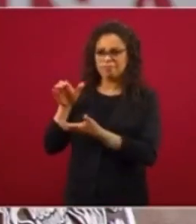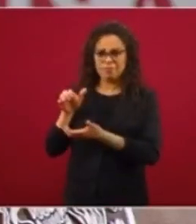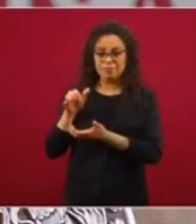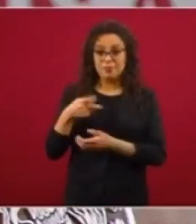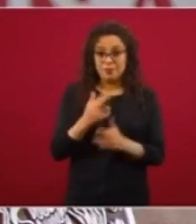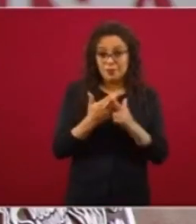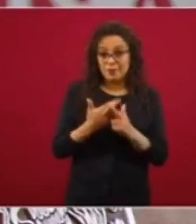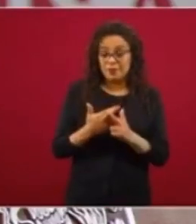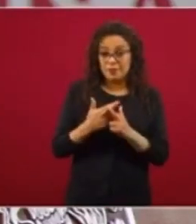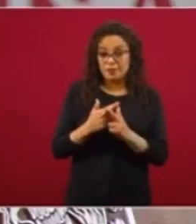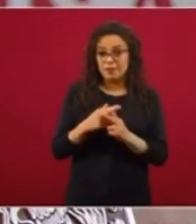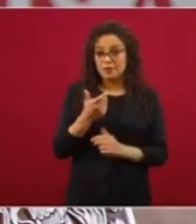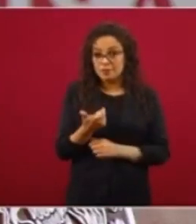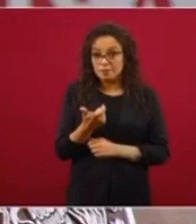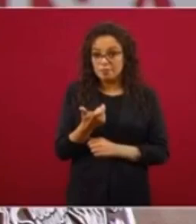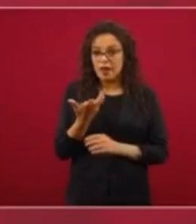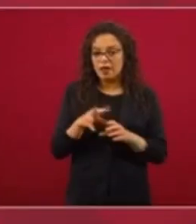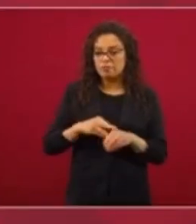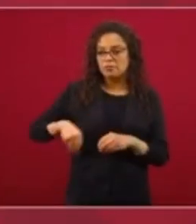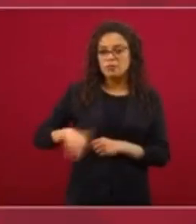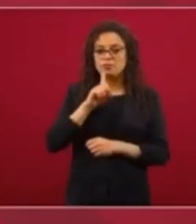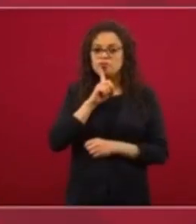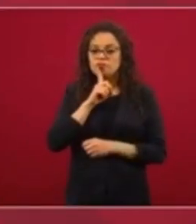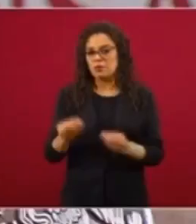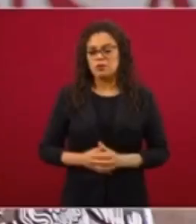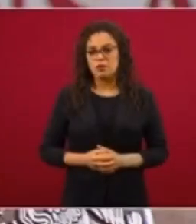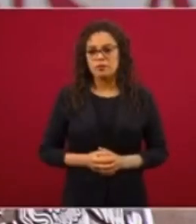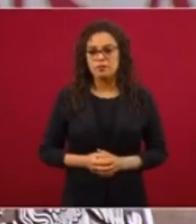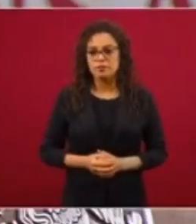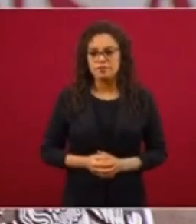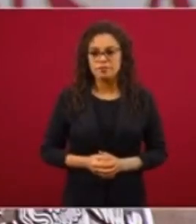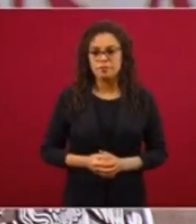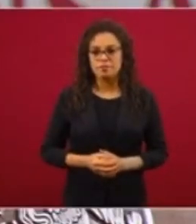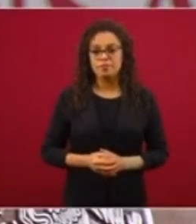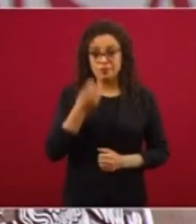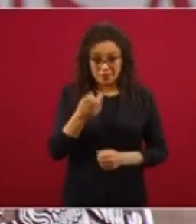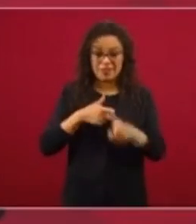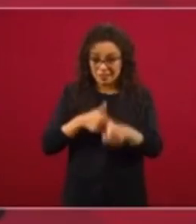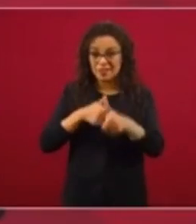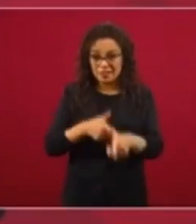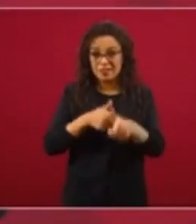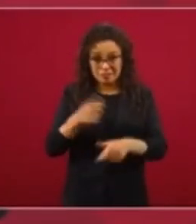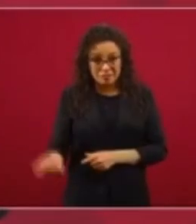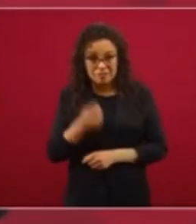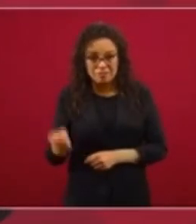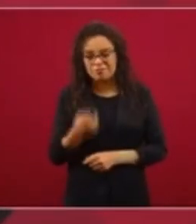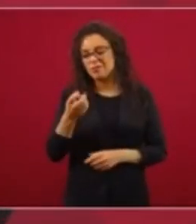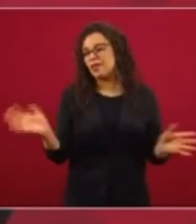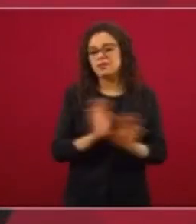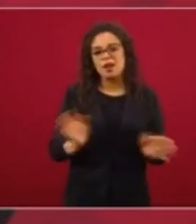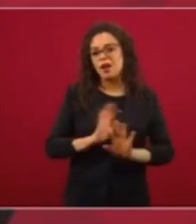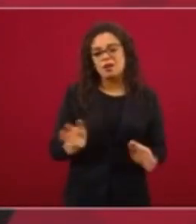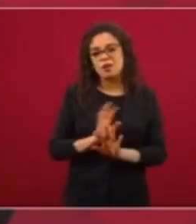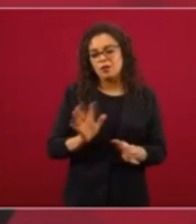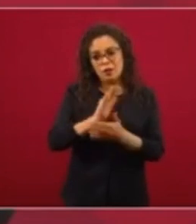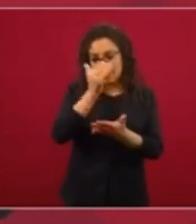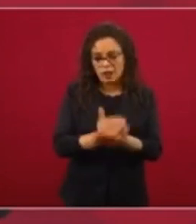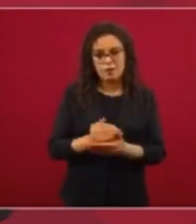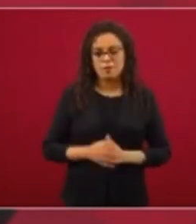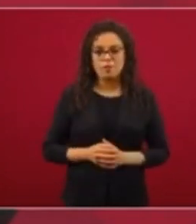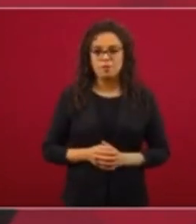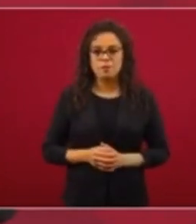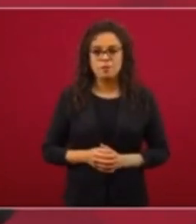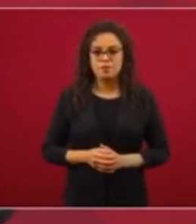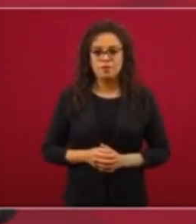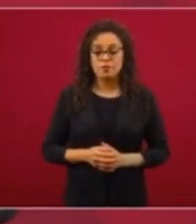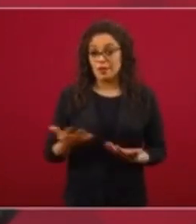se manejaba discrecionalmente. Eso es lo que ya no queremos, que siga sucediendo. Pero